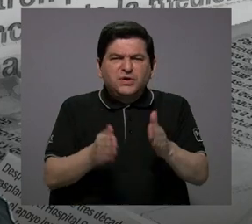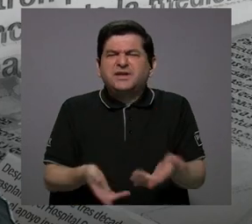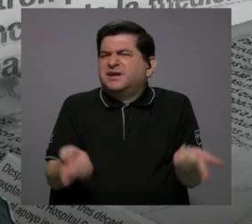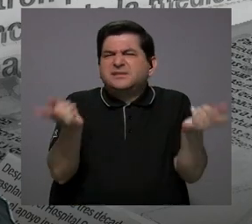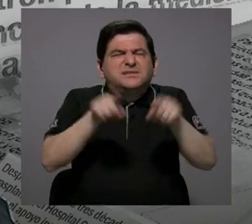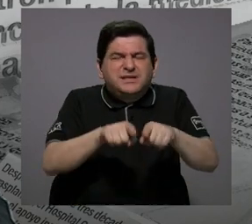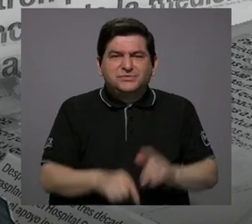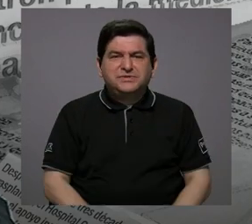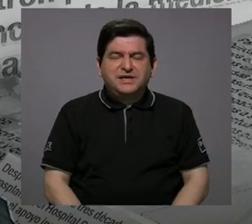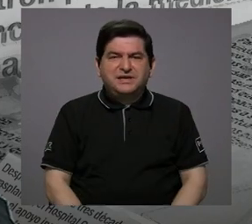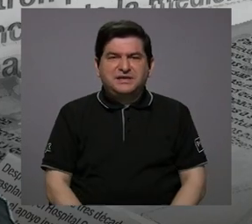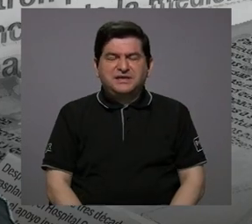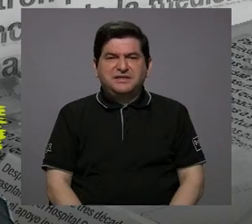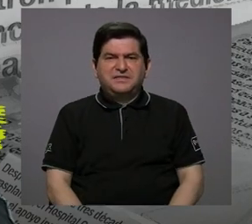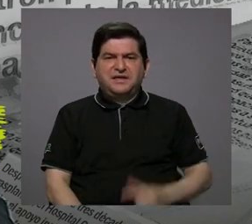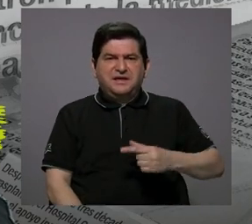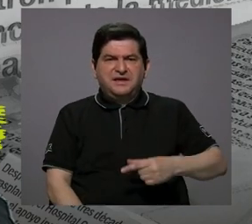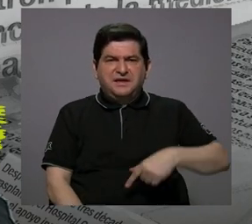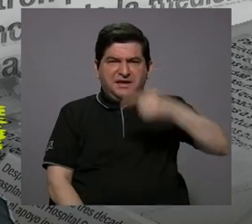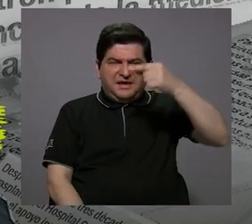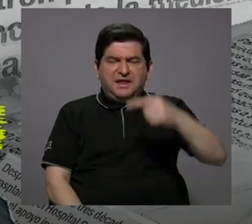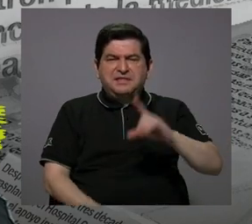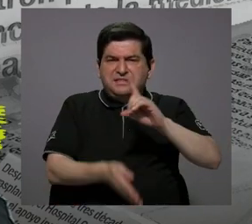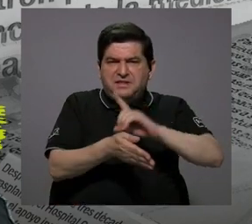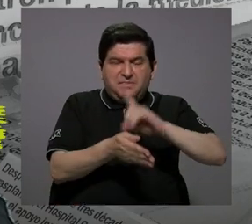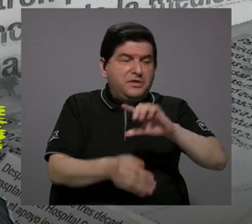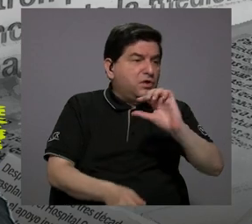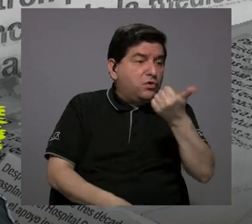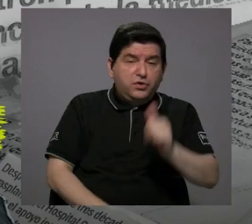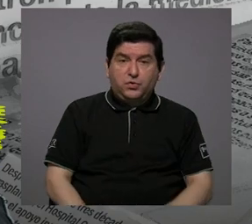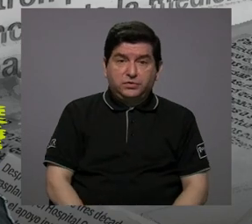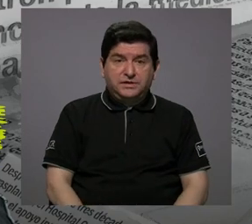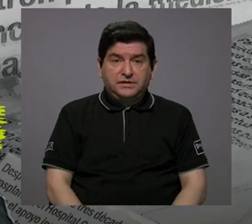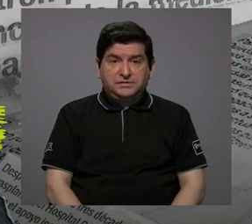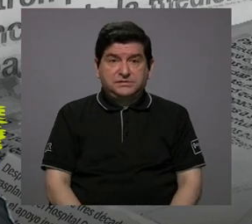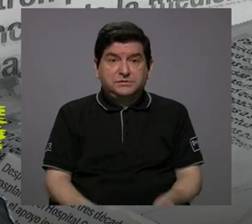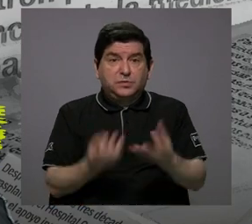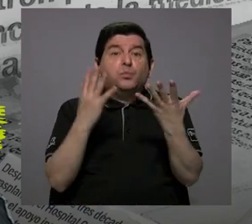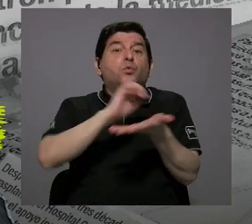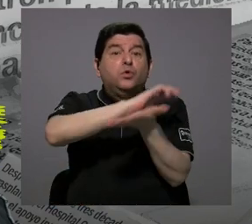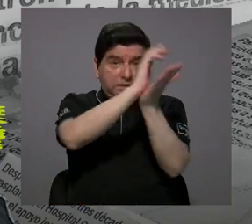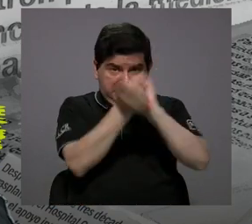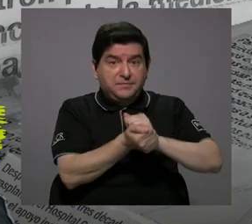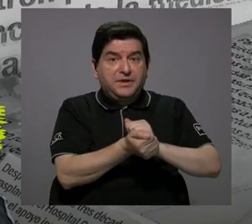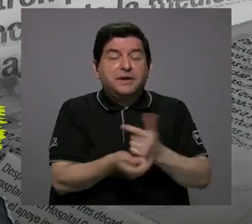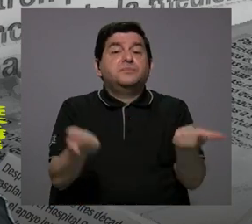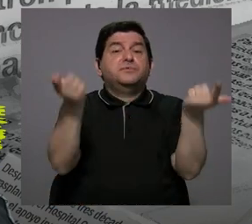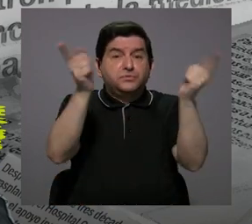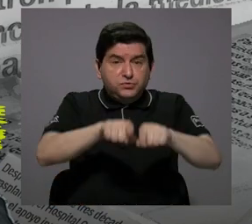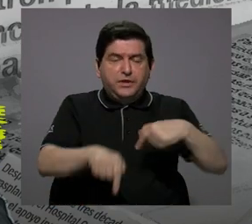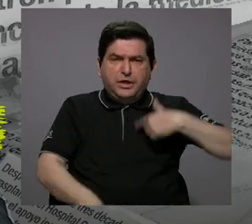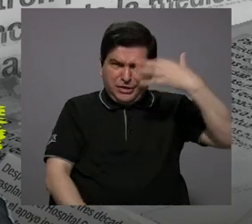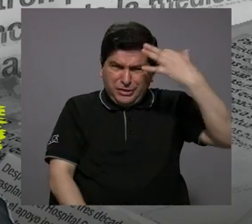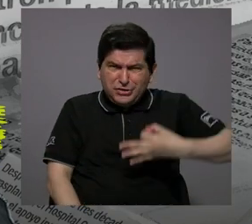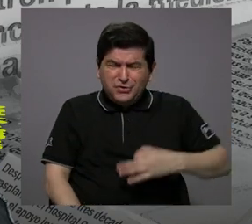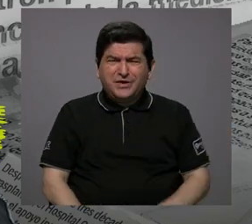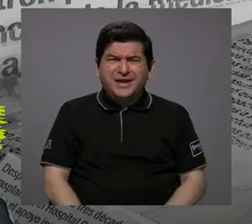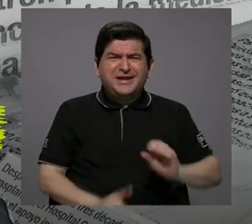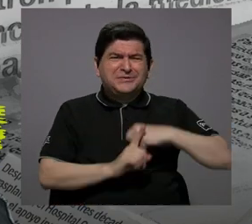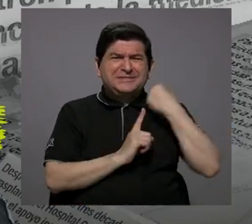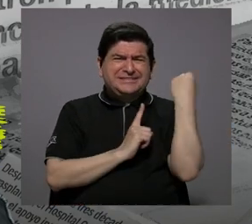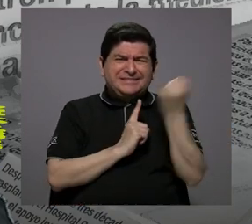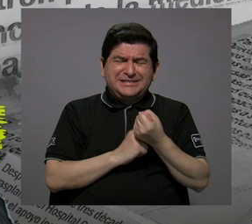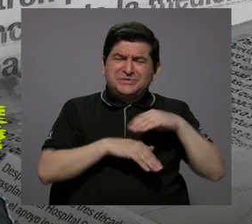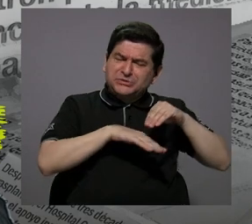la gerente médico, etcétera? Han habido muchos cambios que creo que para mí es un factor